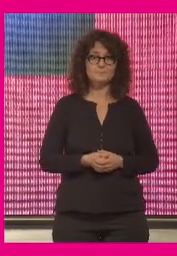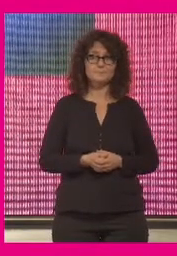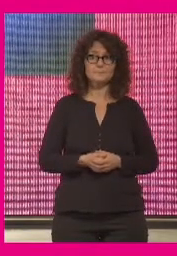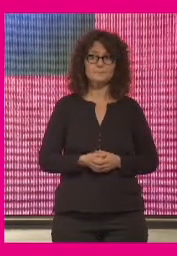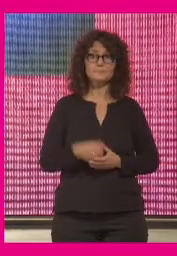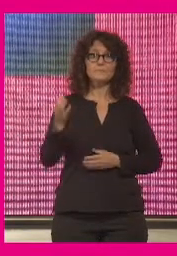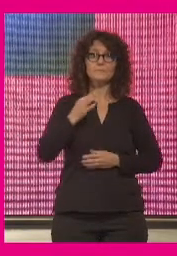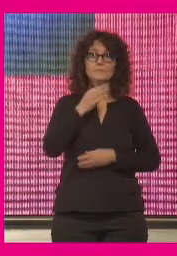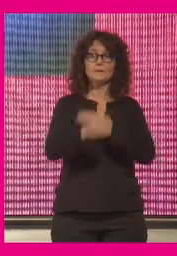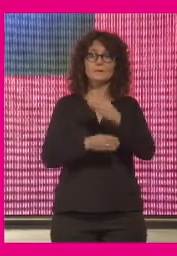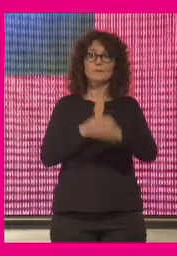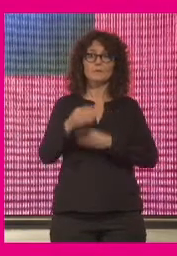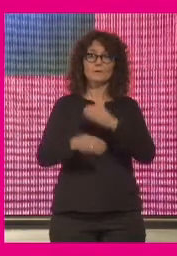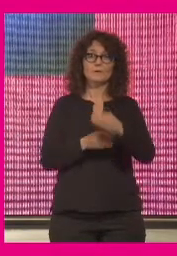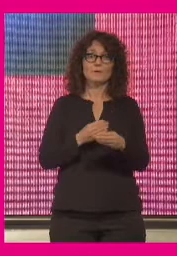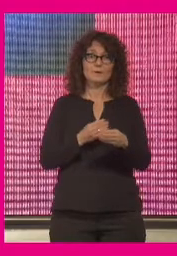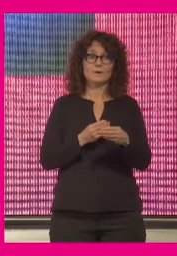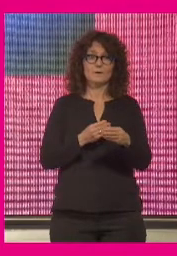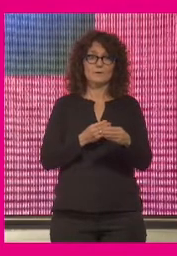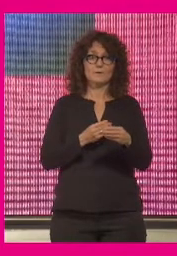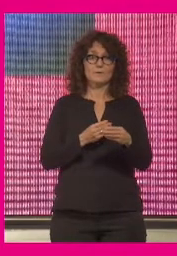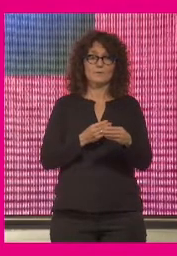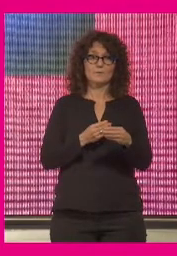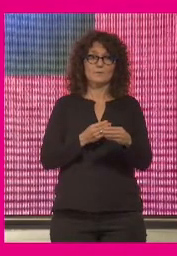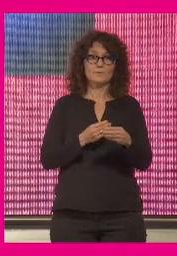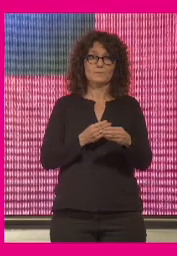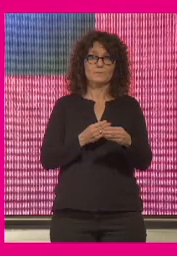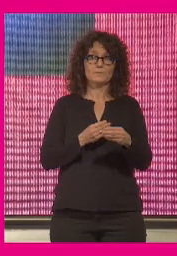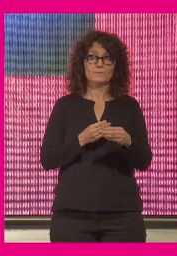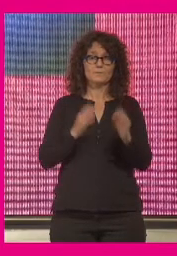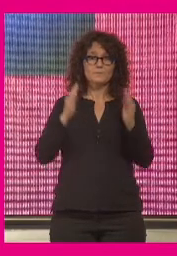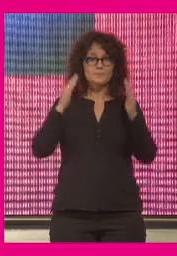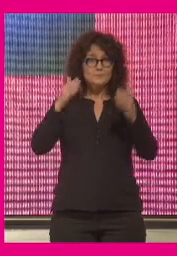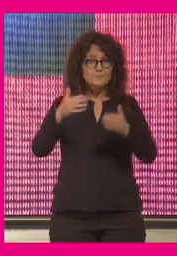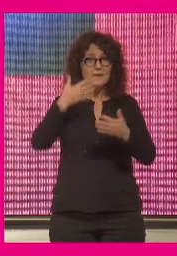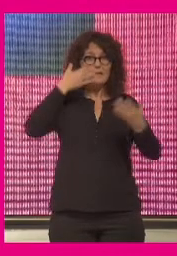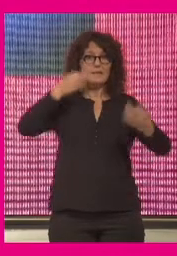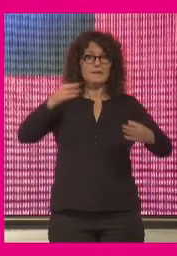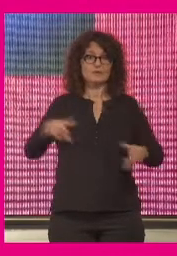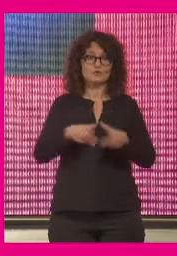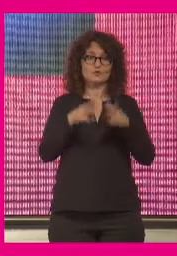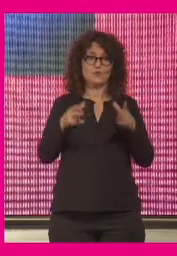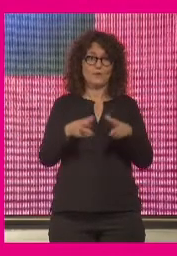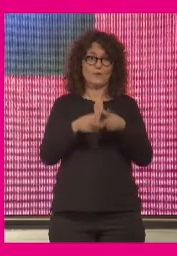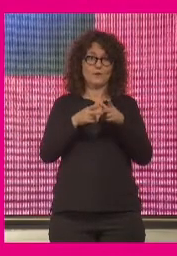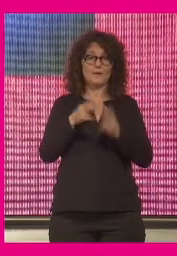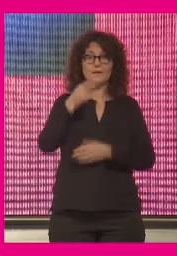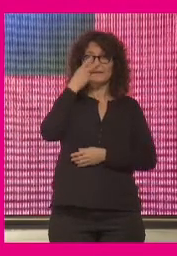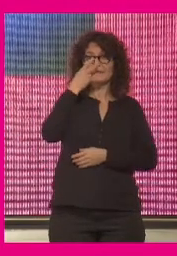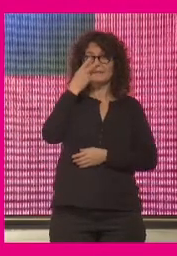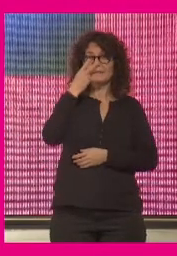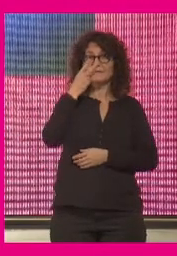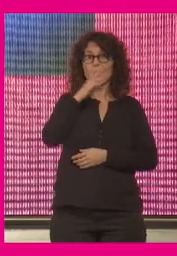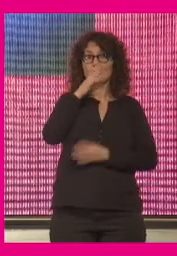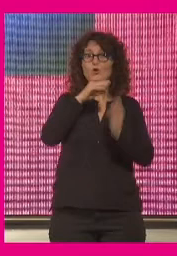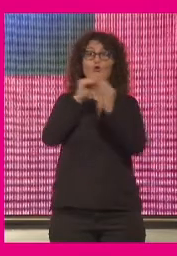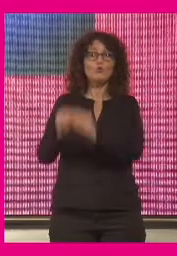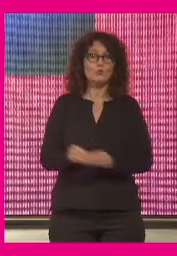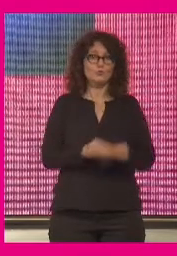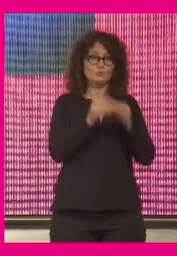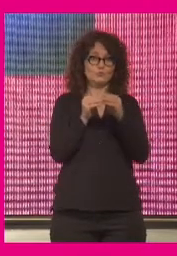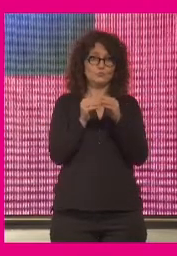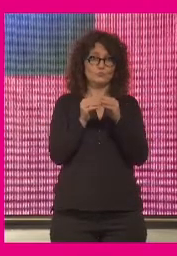que desarrollar un nuevo tipo de atención hacia la realidad social que se interese por lo común y por las